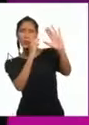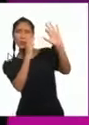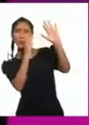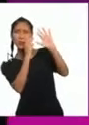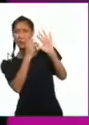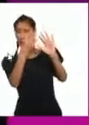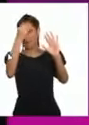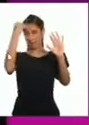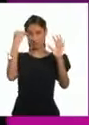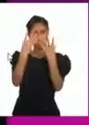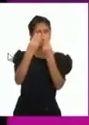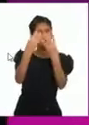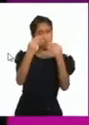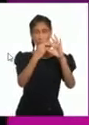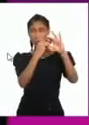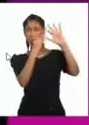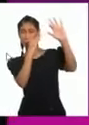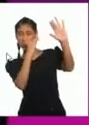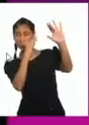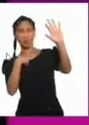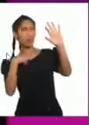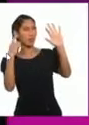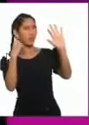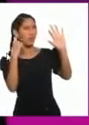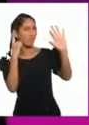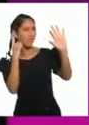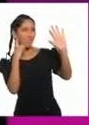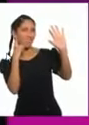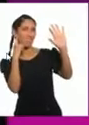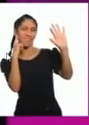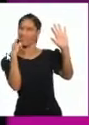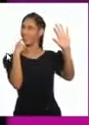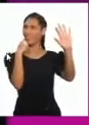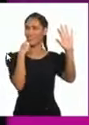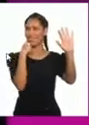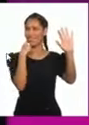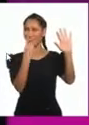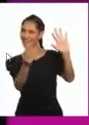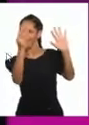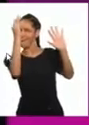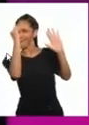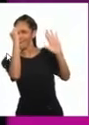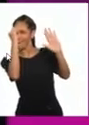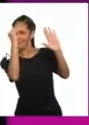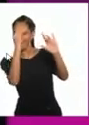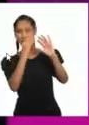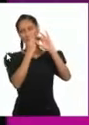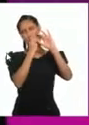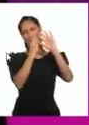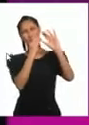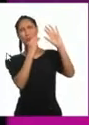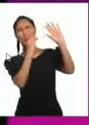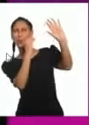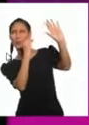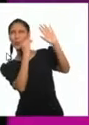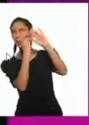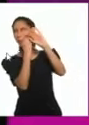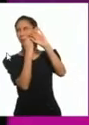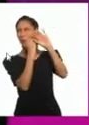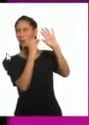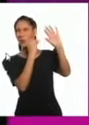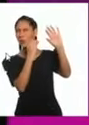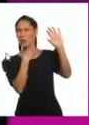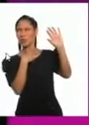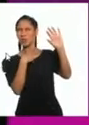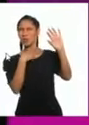he vivido. Pero iba escuchando, escuchando, aprendí, pero nadie me ha dicho si se toca o